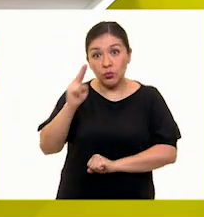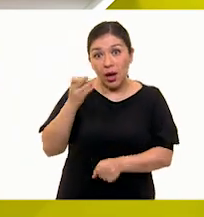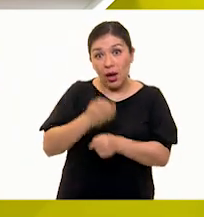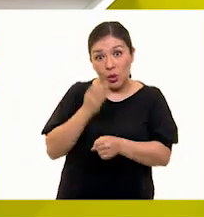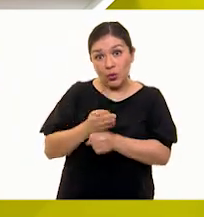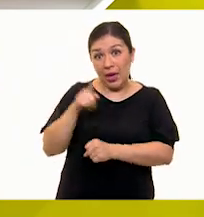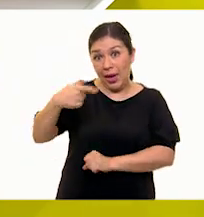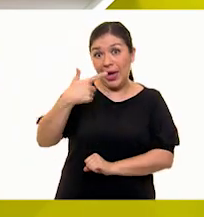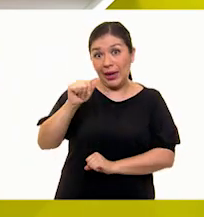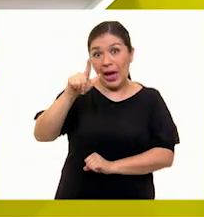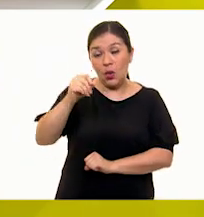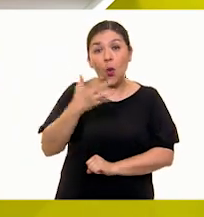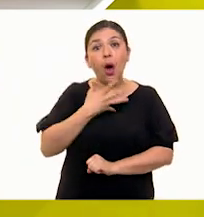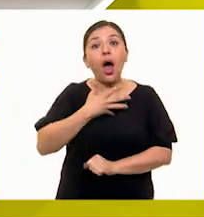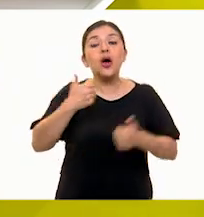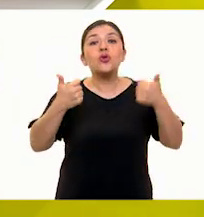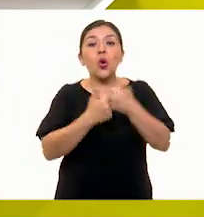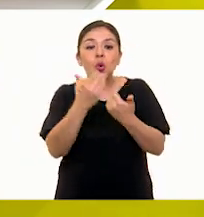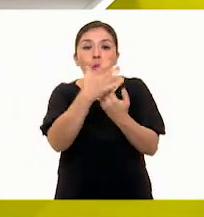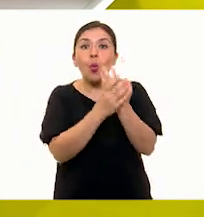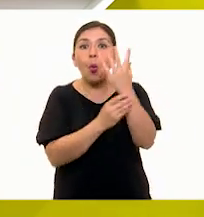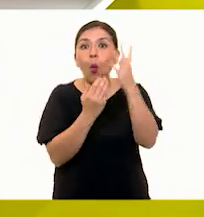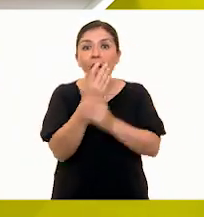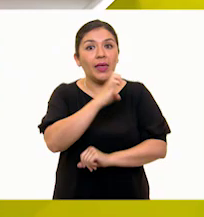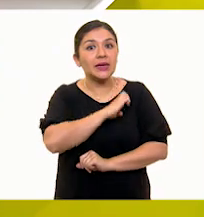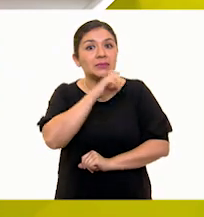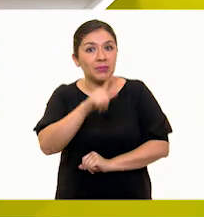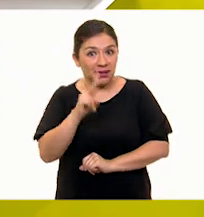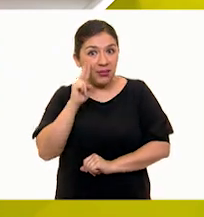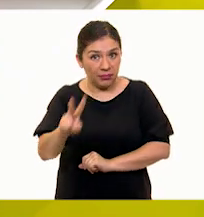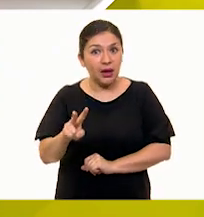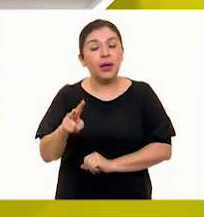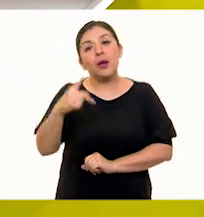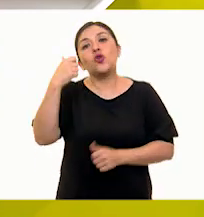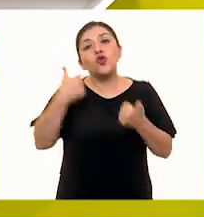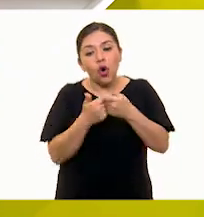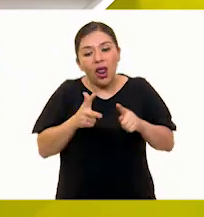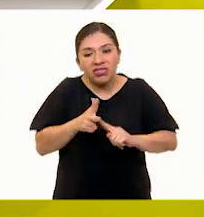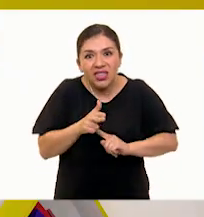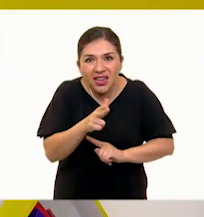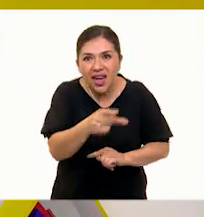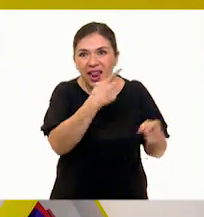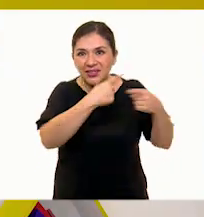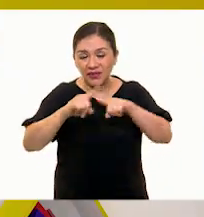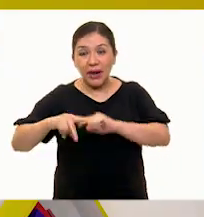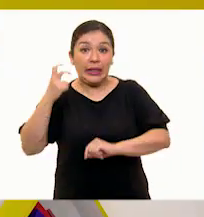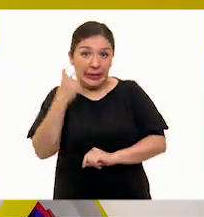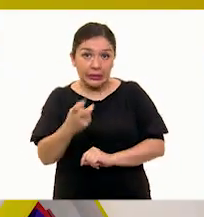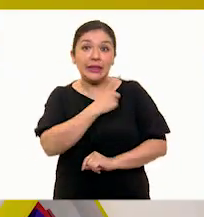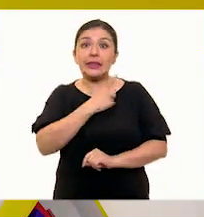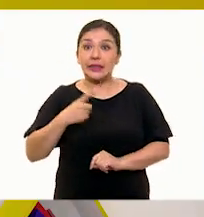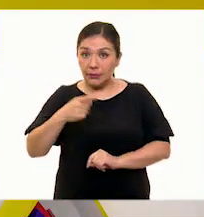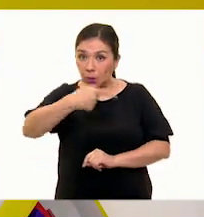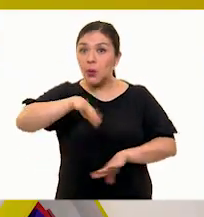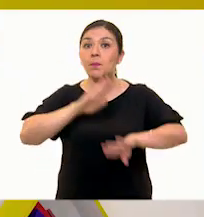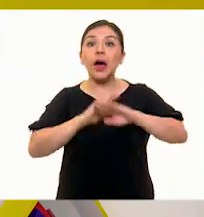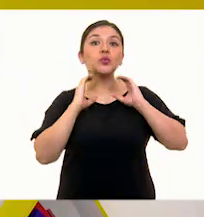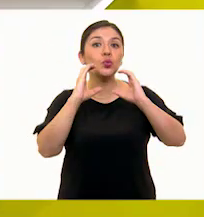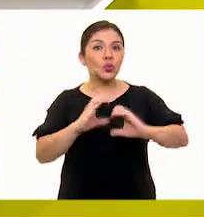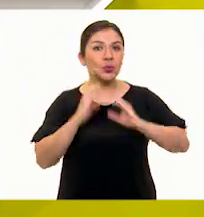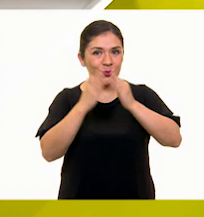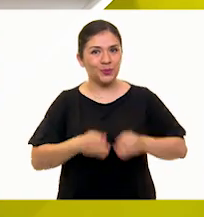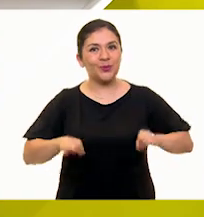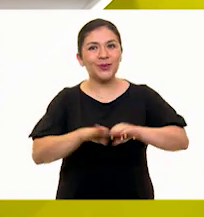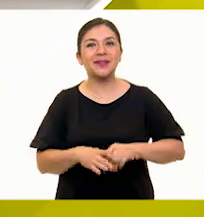a Gala Escultor que incluso tiene unos guantes especiales, va a utilizar tijeras y bueno, en ese sentido hay que estar muy cuidadosos todos.